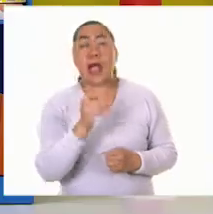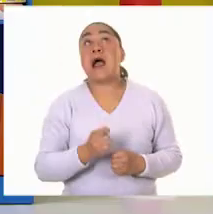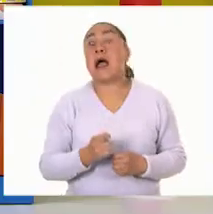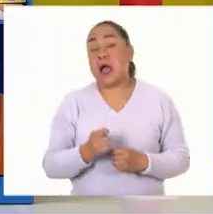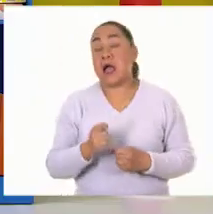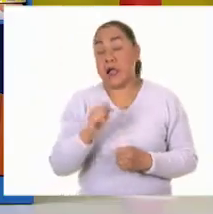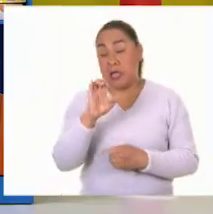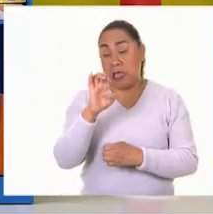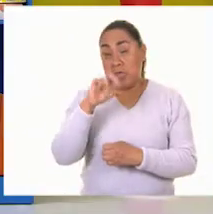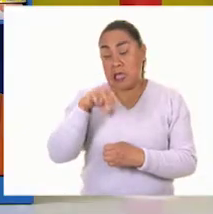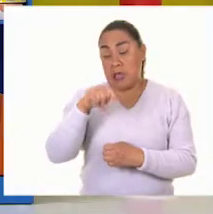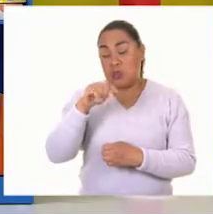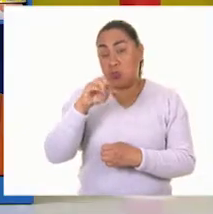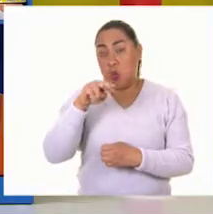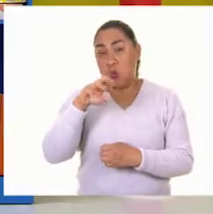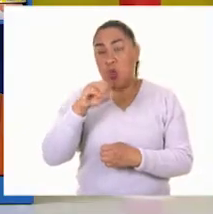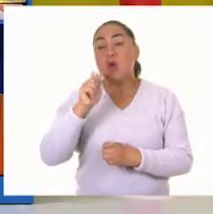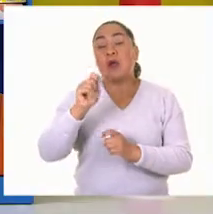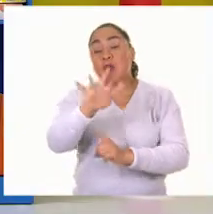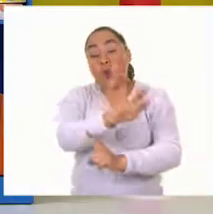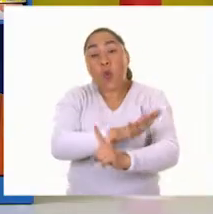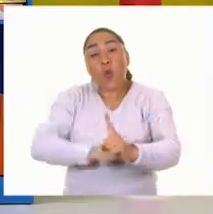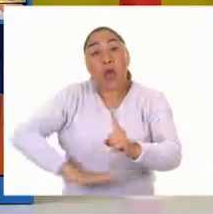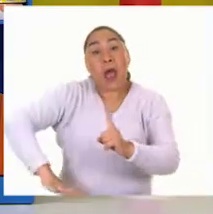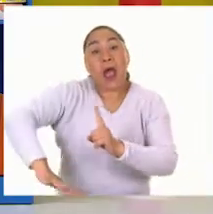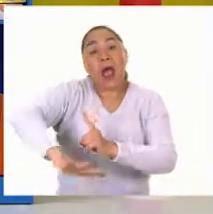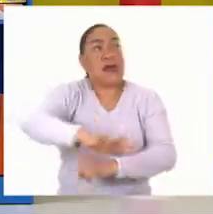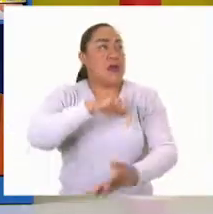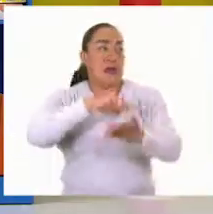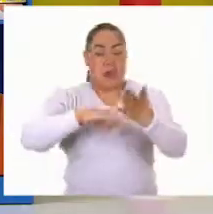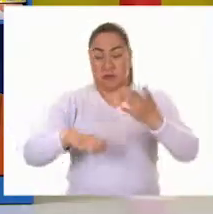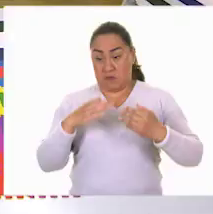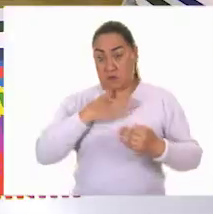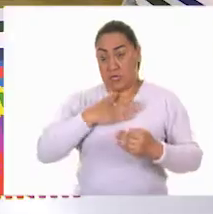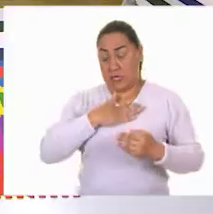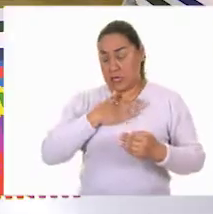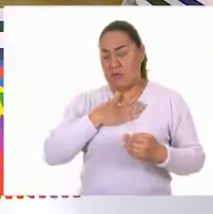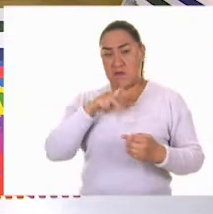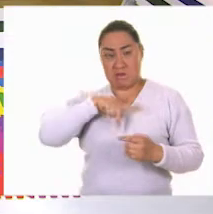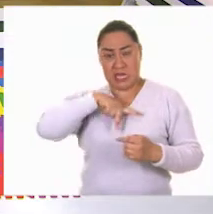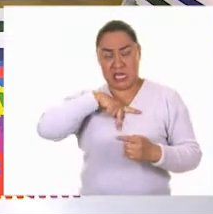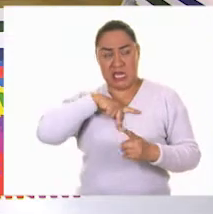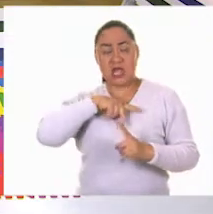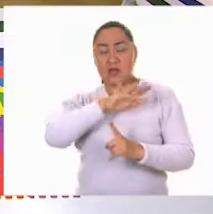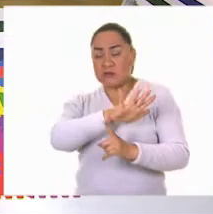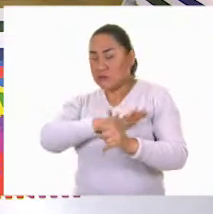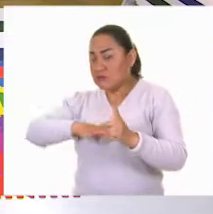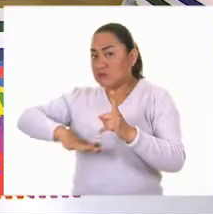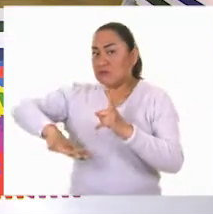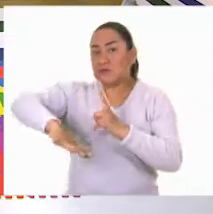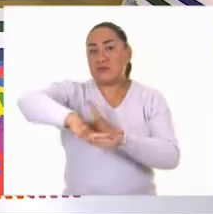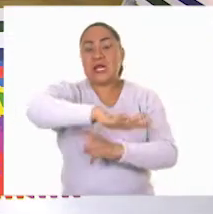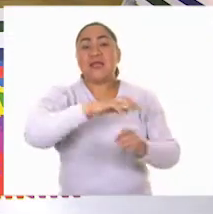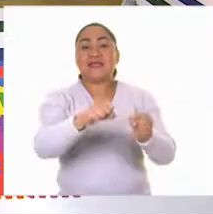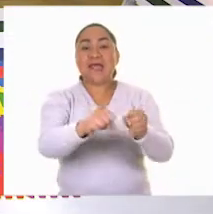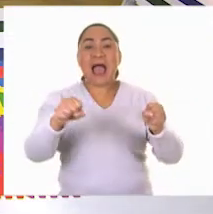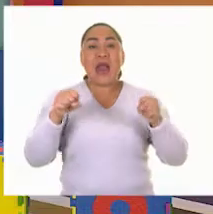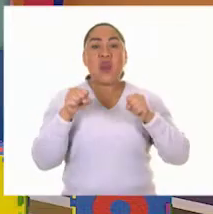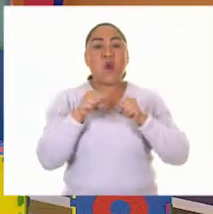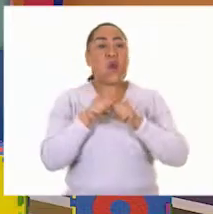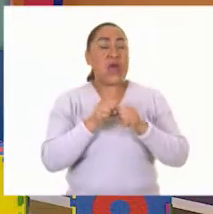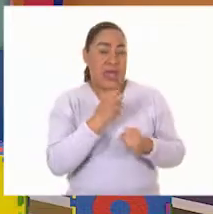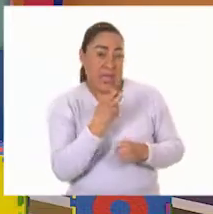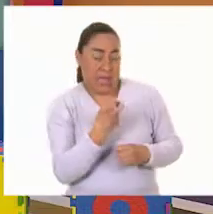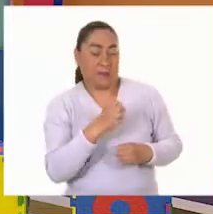donde estamos. Por ejemplo, ahorita, mi entorno es nuestro salón de clases. Este es mi entorno en este momento. Muy bien. Y